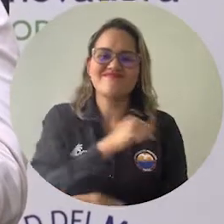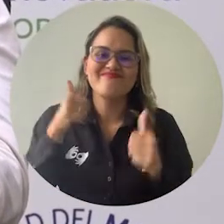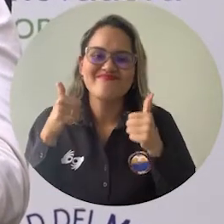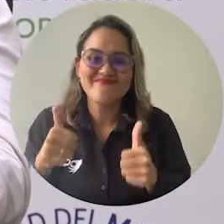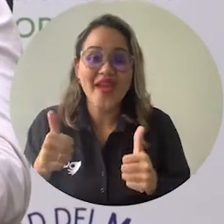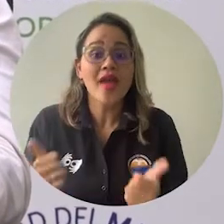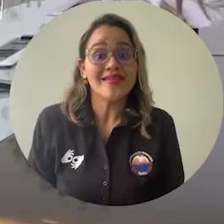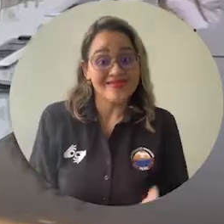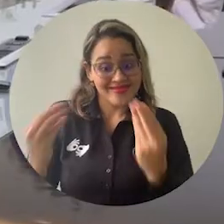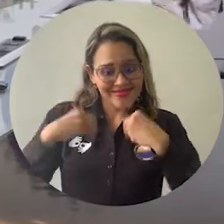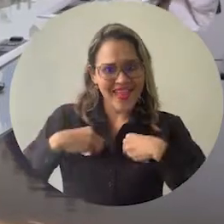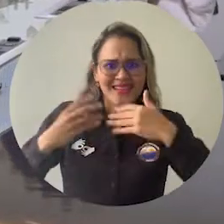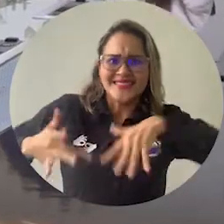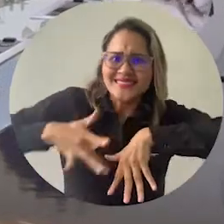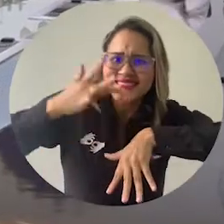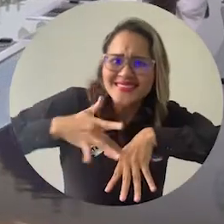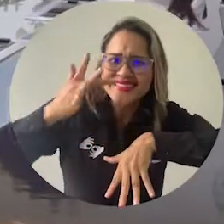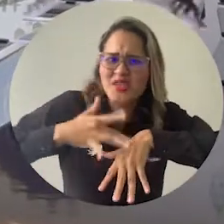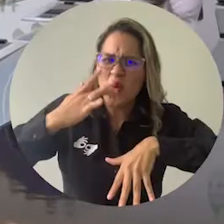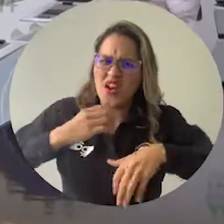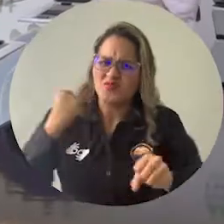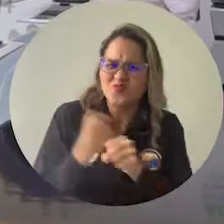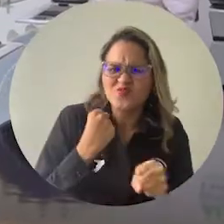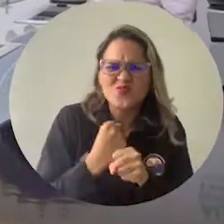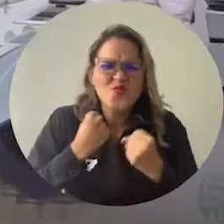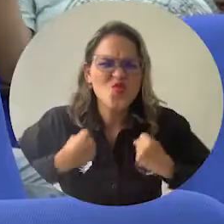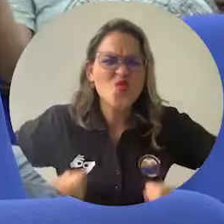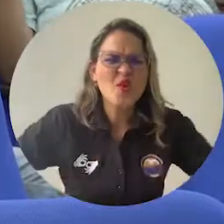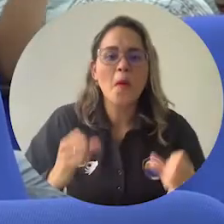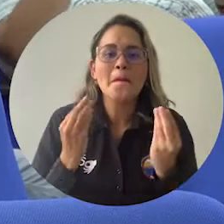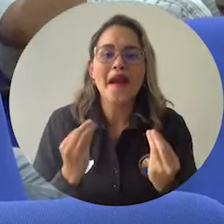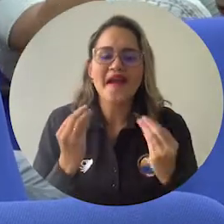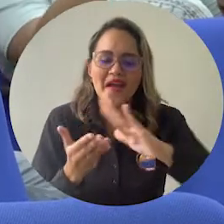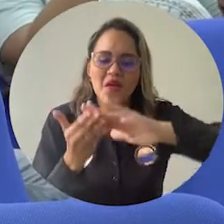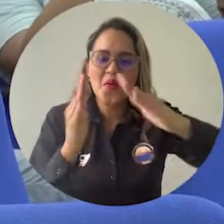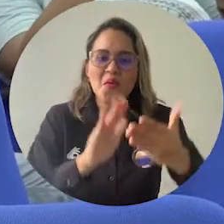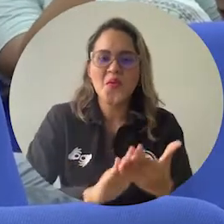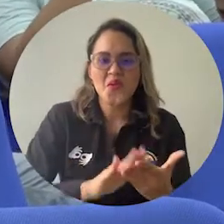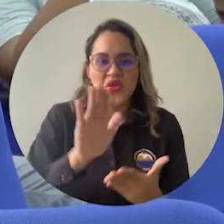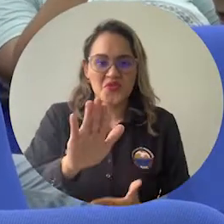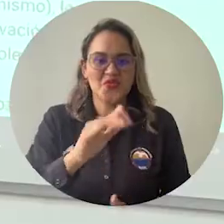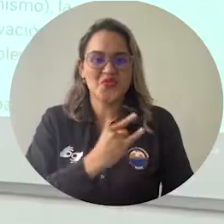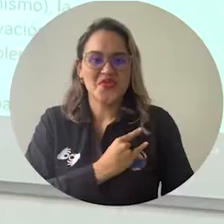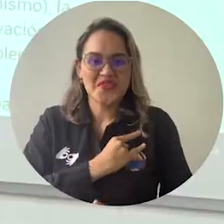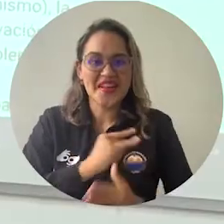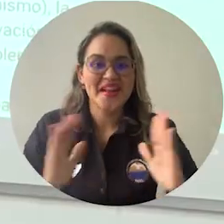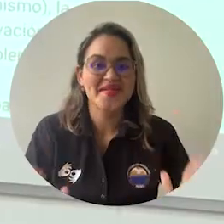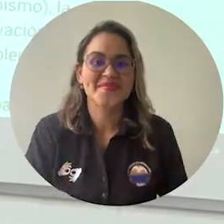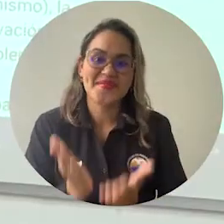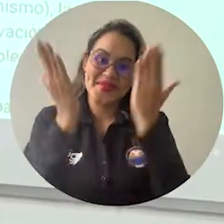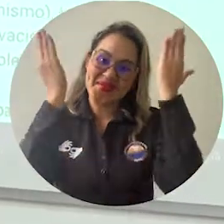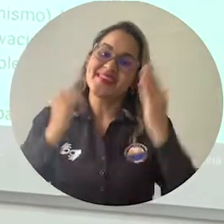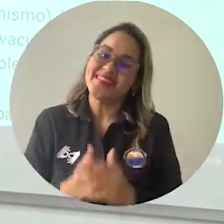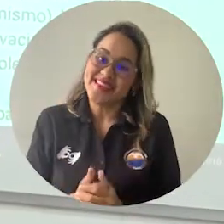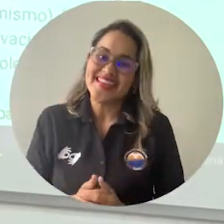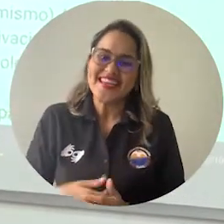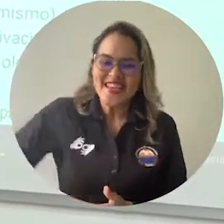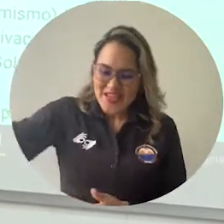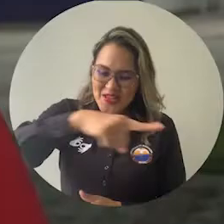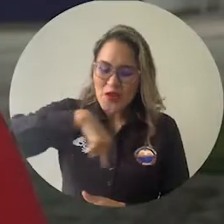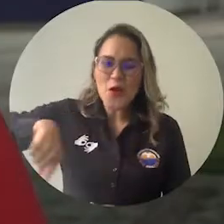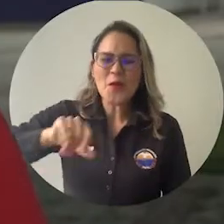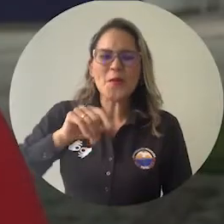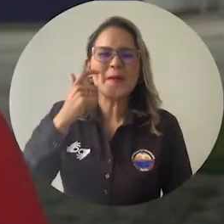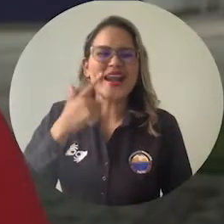haciendo las cosas bien, a seguir trabajando con esfuerzo para el bienestar de toda la comunidad universitaria y ciertamente pues es un logro